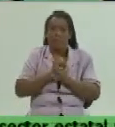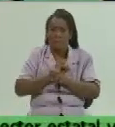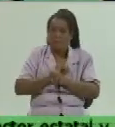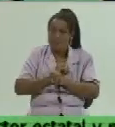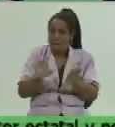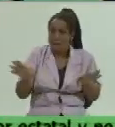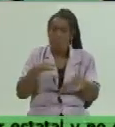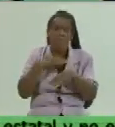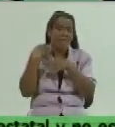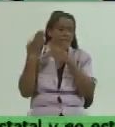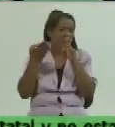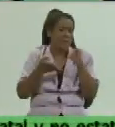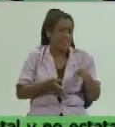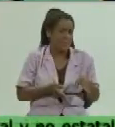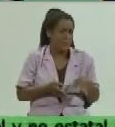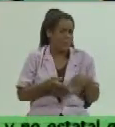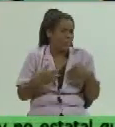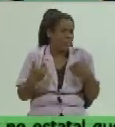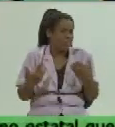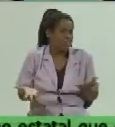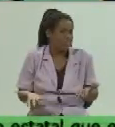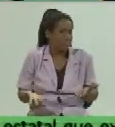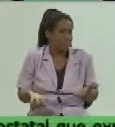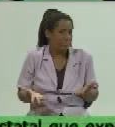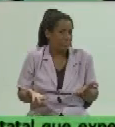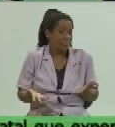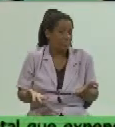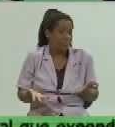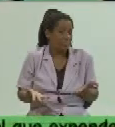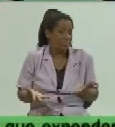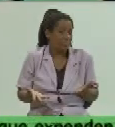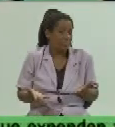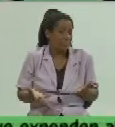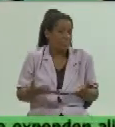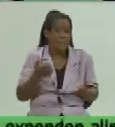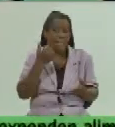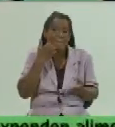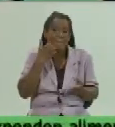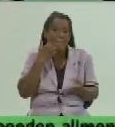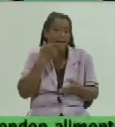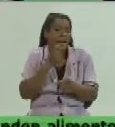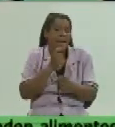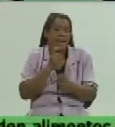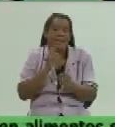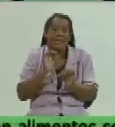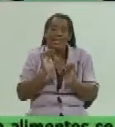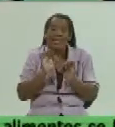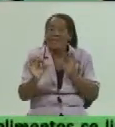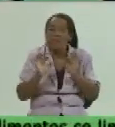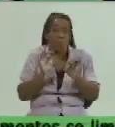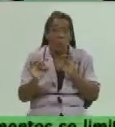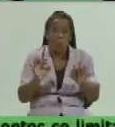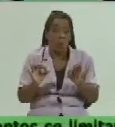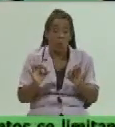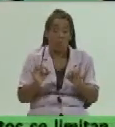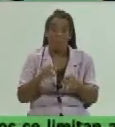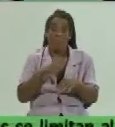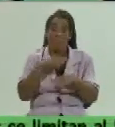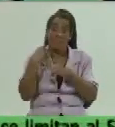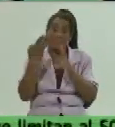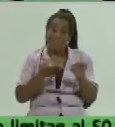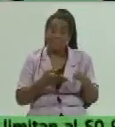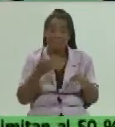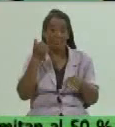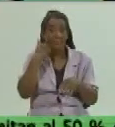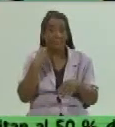Fallecido está relacionado con comorbilidad, hay más riesgo en la comorbilidad, y fallecido está relacionado también